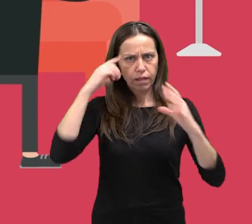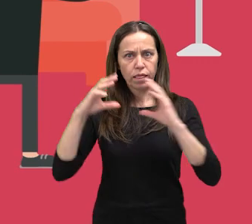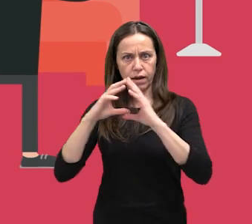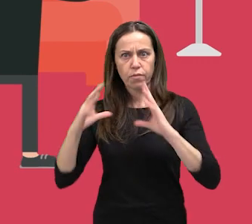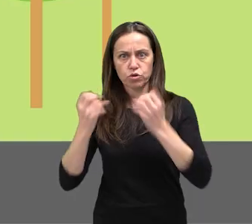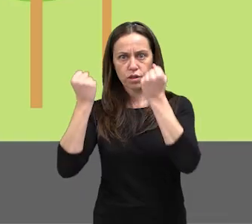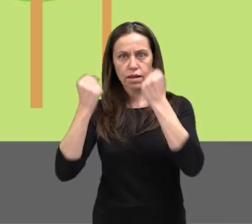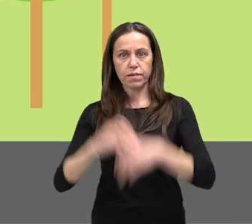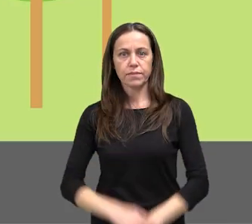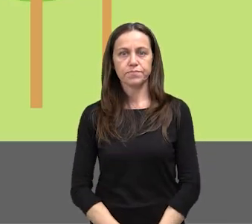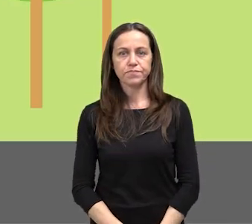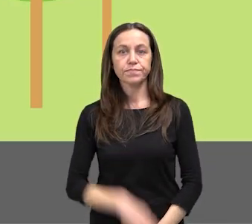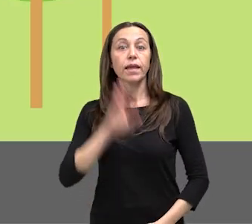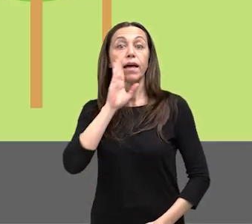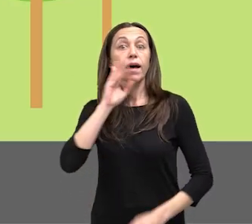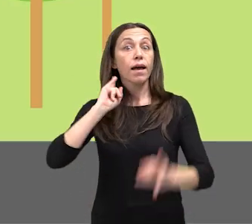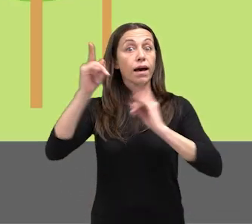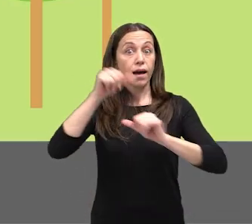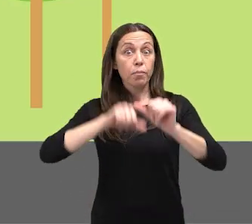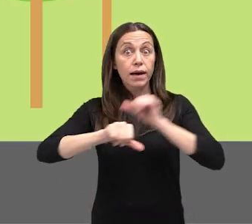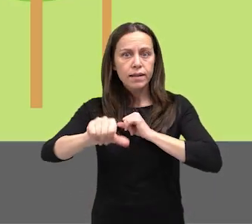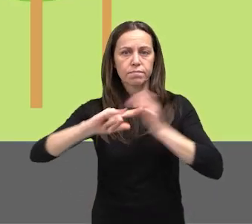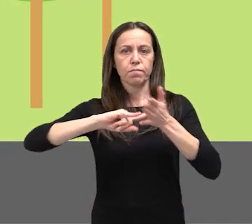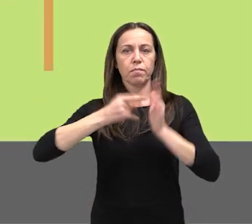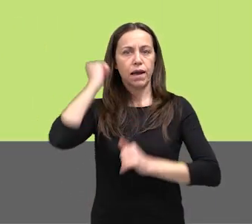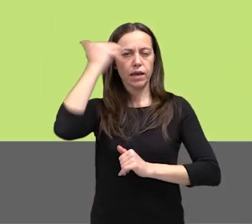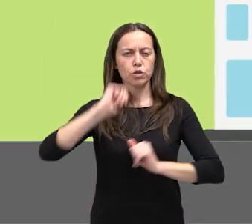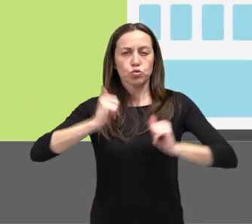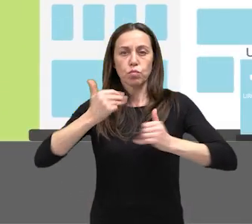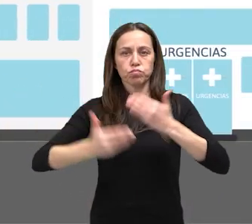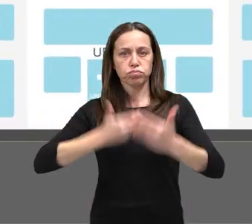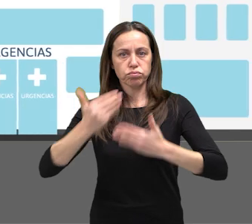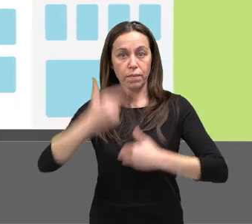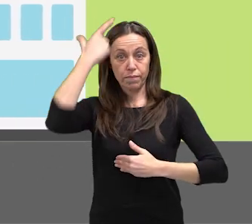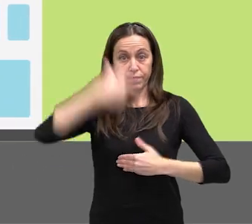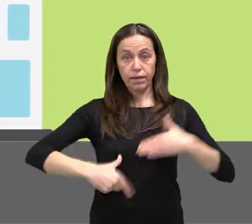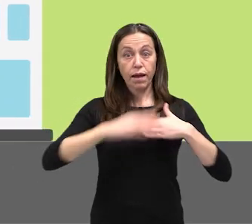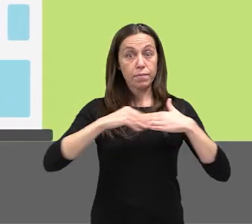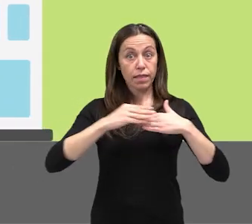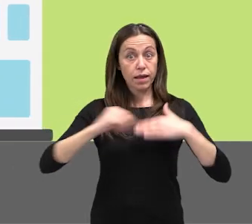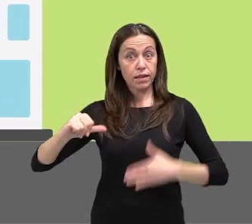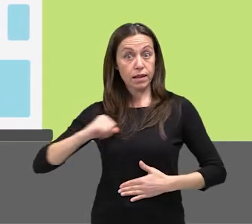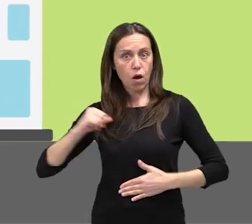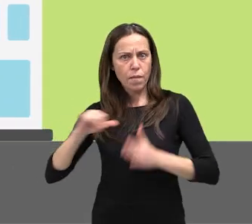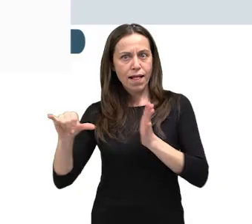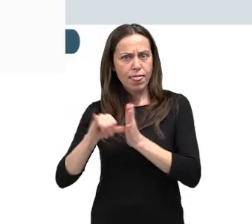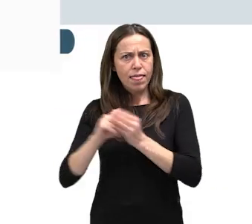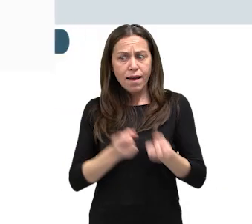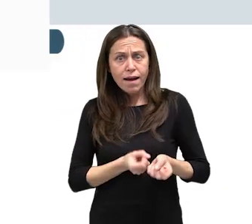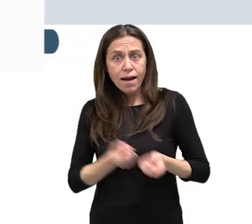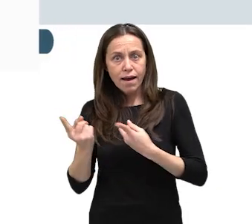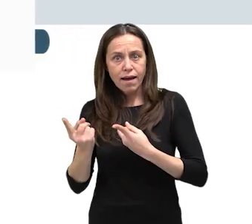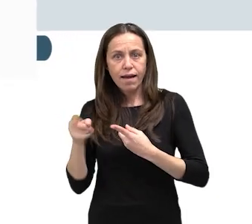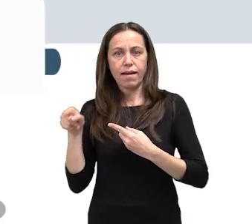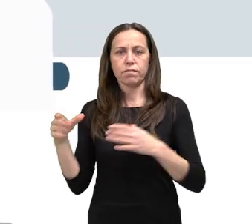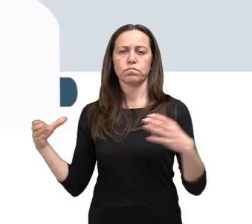cerebro. A tua chamada activa o planictus, Traslada seu paciente ao centro hospitalario máis próximo. Un